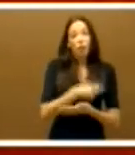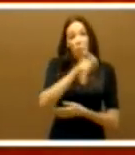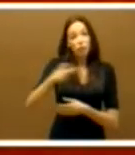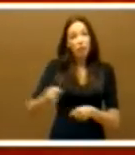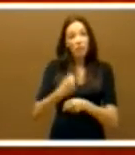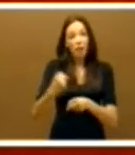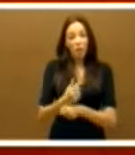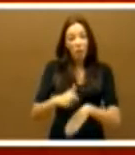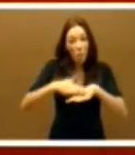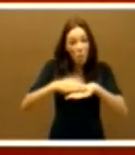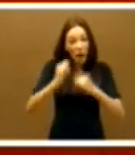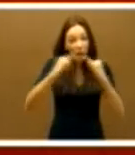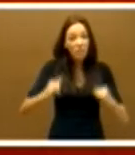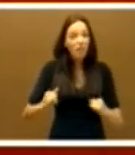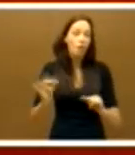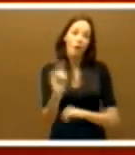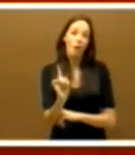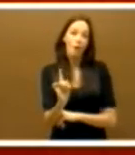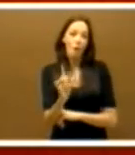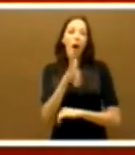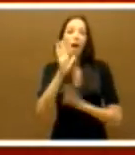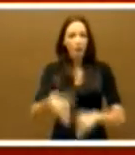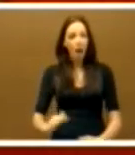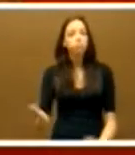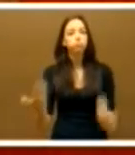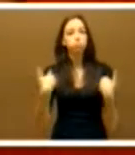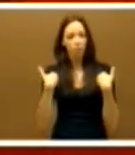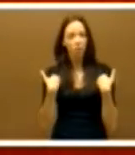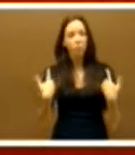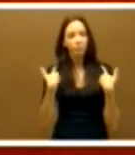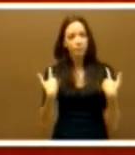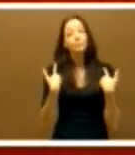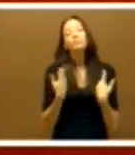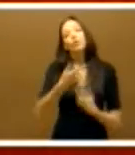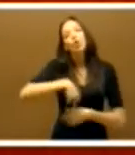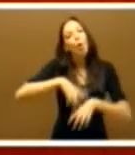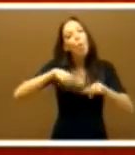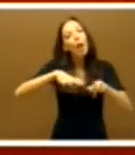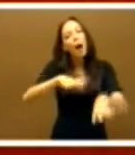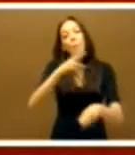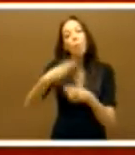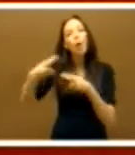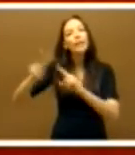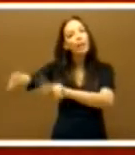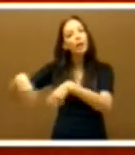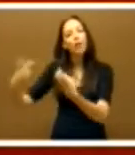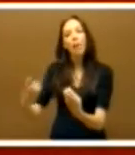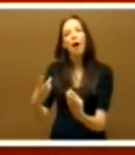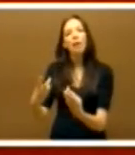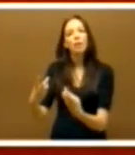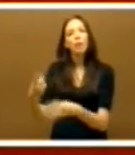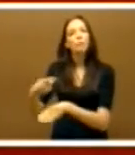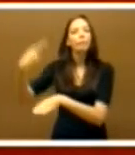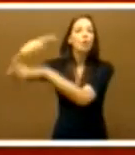crisis por los que la sufren. Hemos hecho varias huelgas para protestar contra esas políticas de reformas que eran innecesarias y que verían dictadas desde